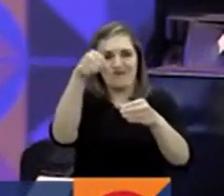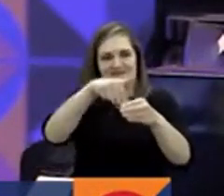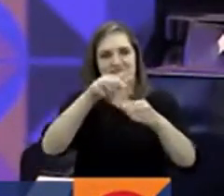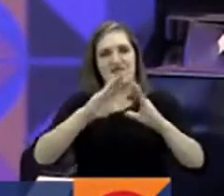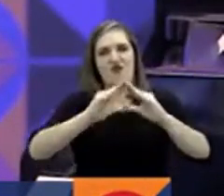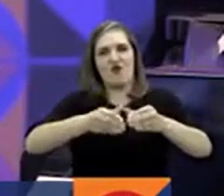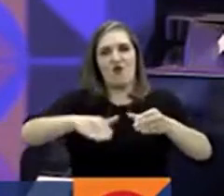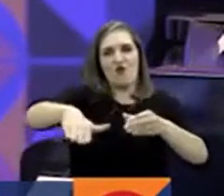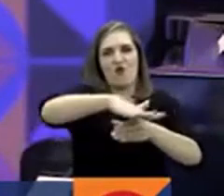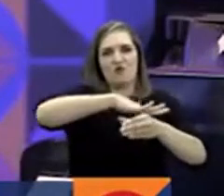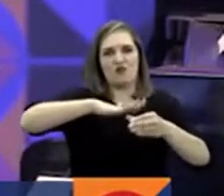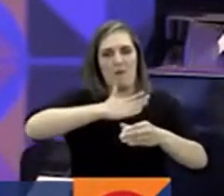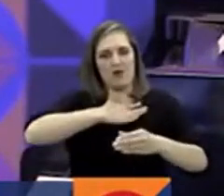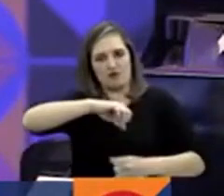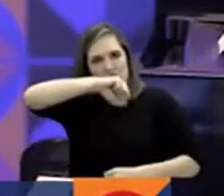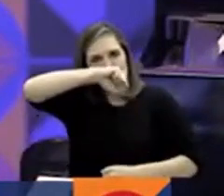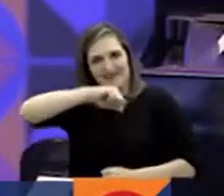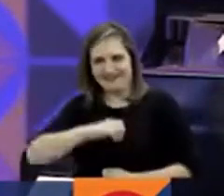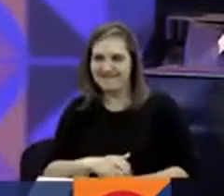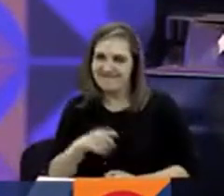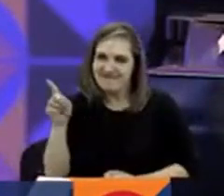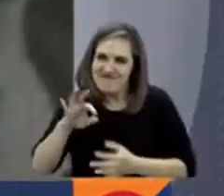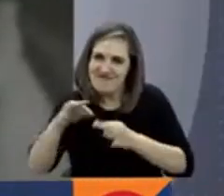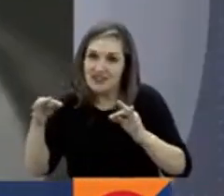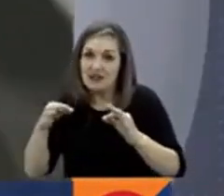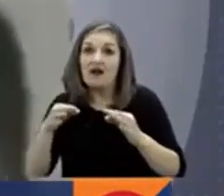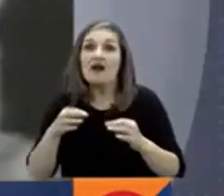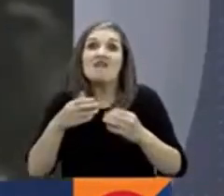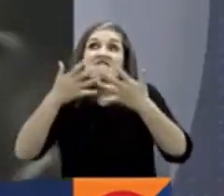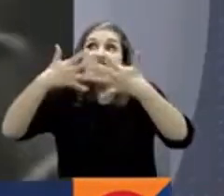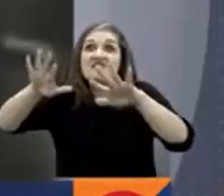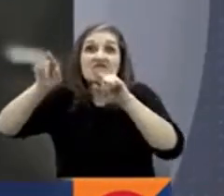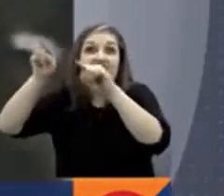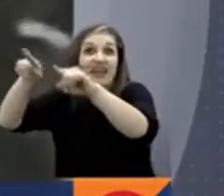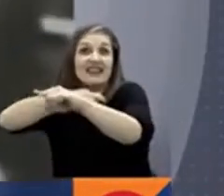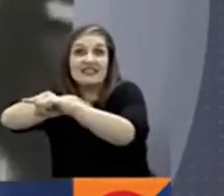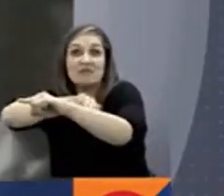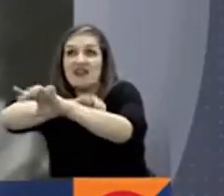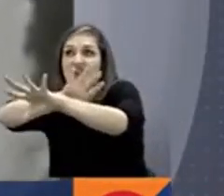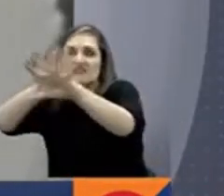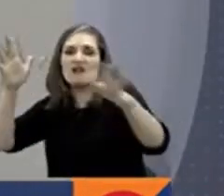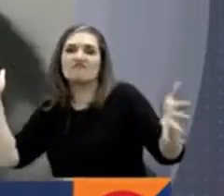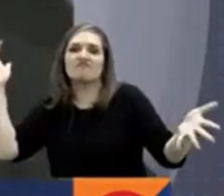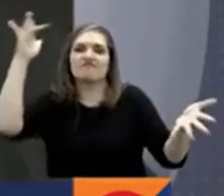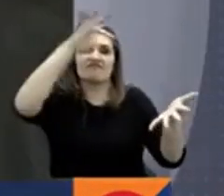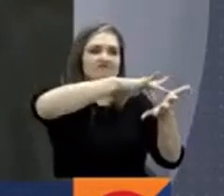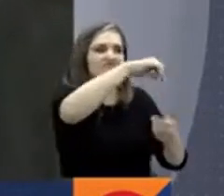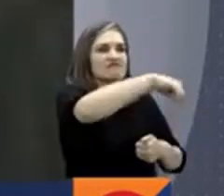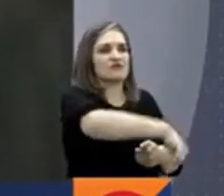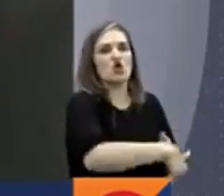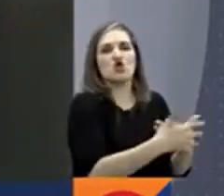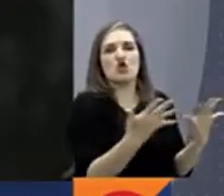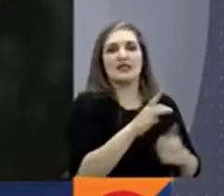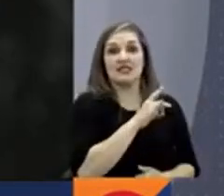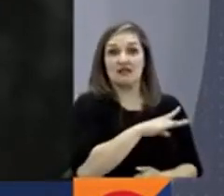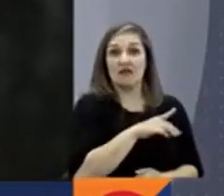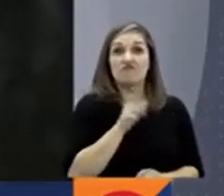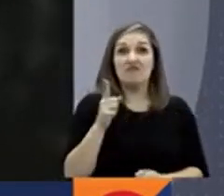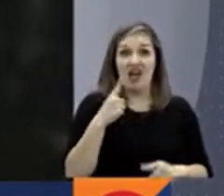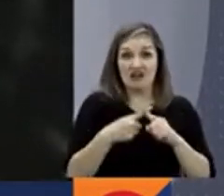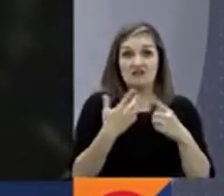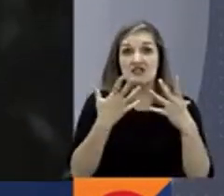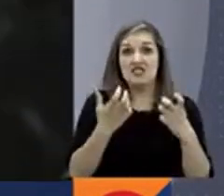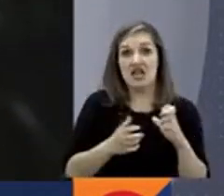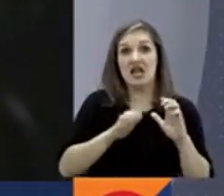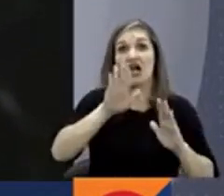y ya para entonces estaba en Chile, era uno de los mejores amigos de Salvador Allende, y de hecho fue precandidato presidencial junto